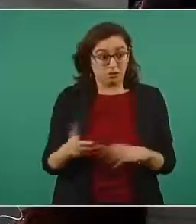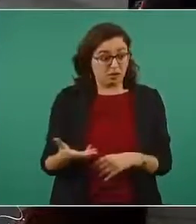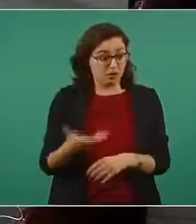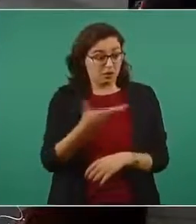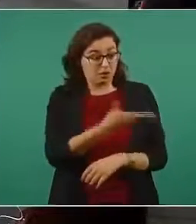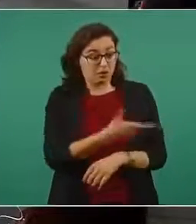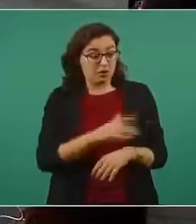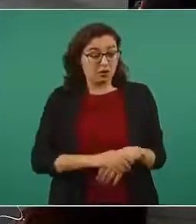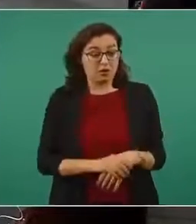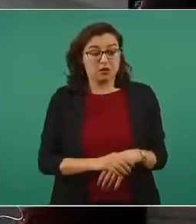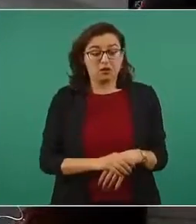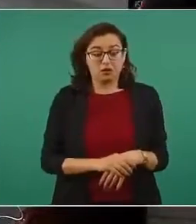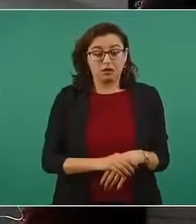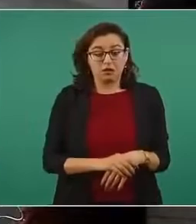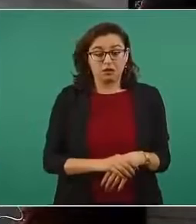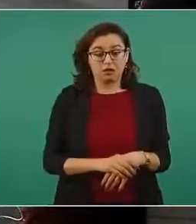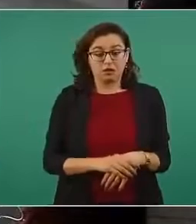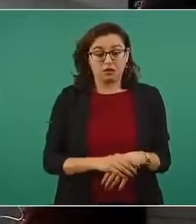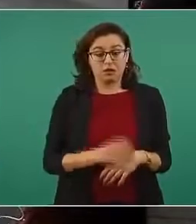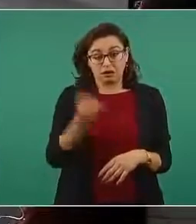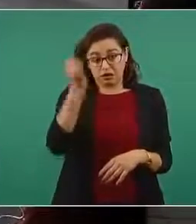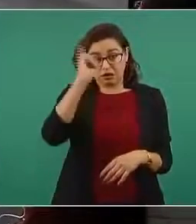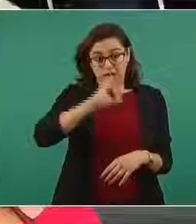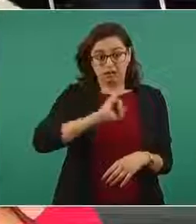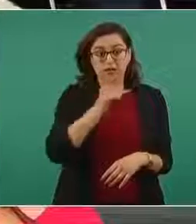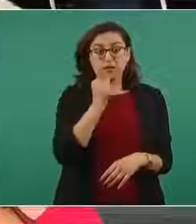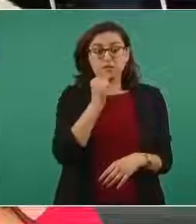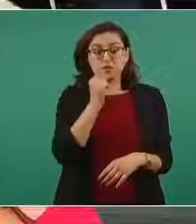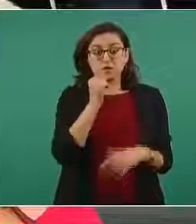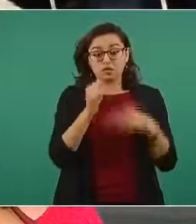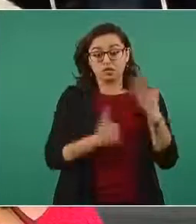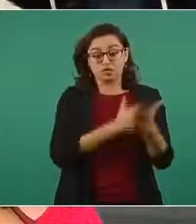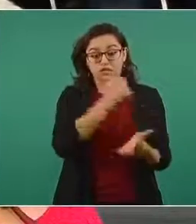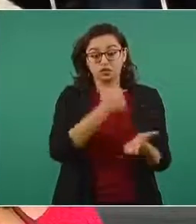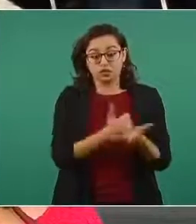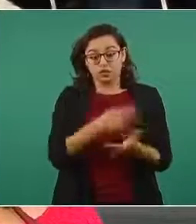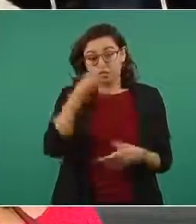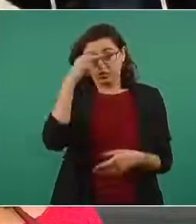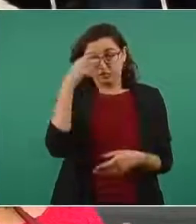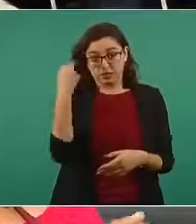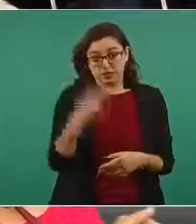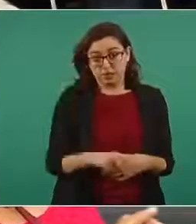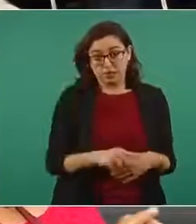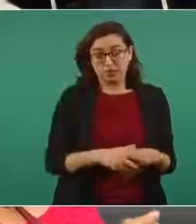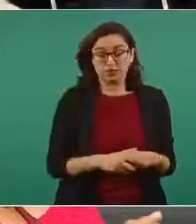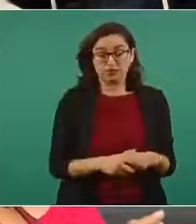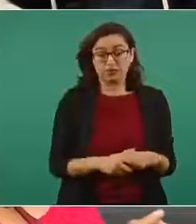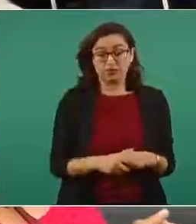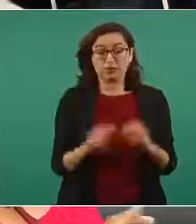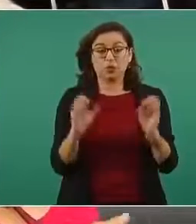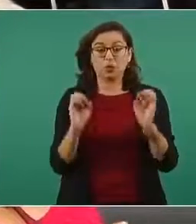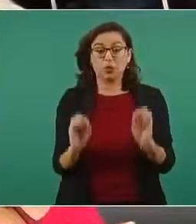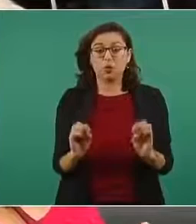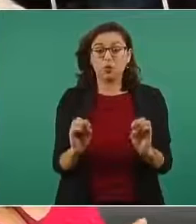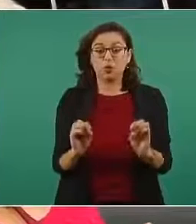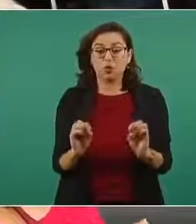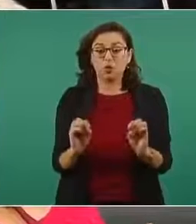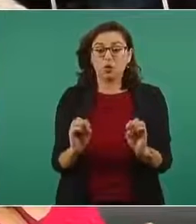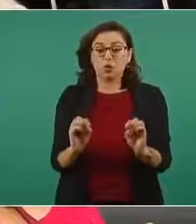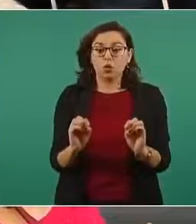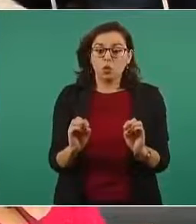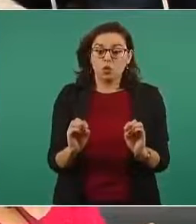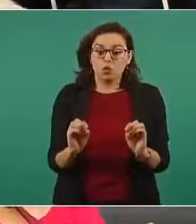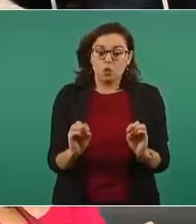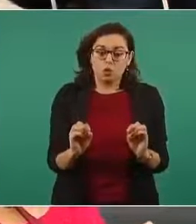por ser más conocido el jefe de la policía de aquí de la Ciudad de México o todo lo que se hizo para